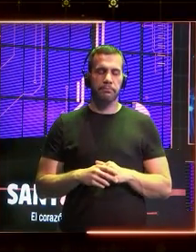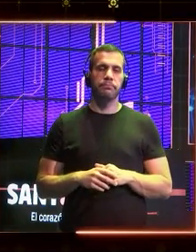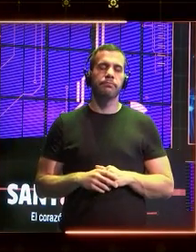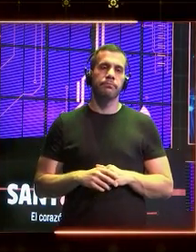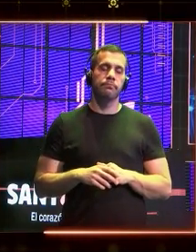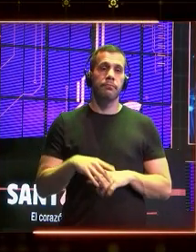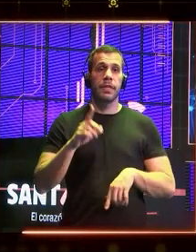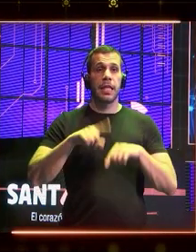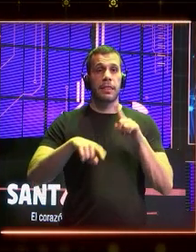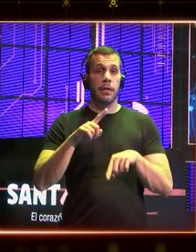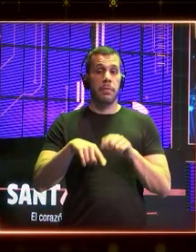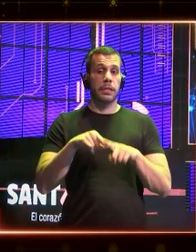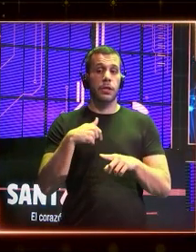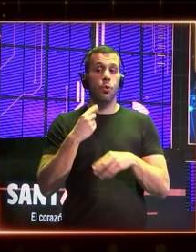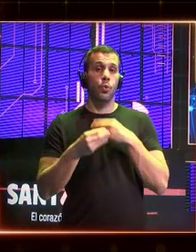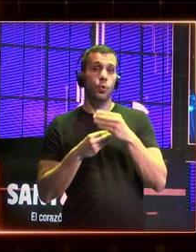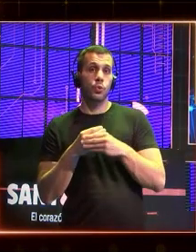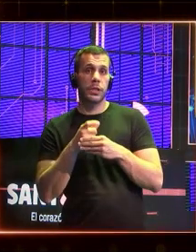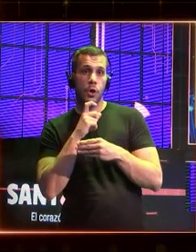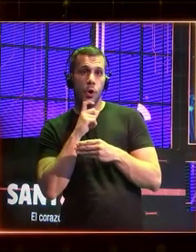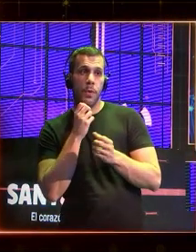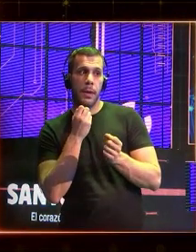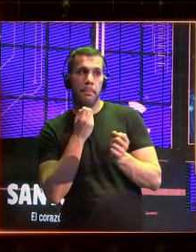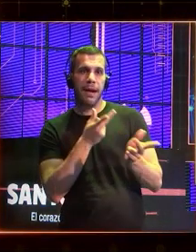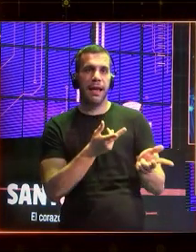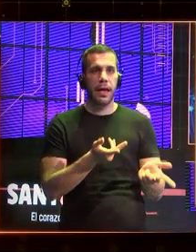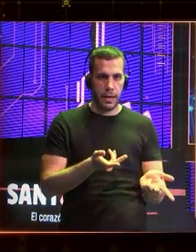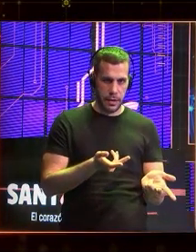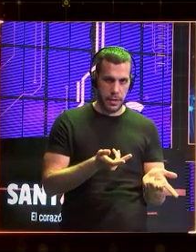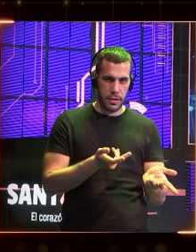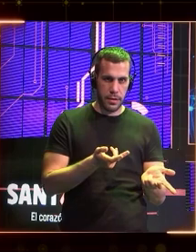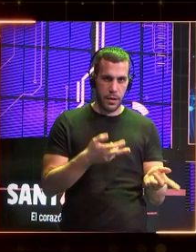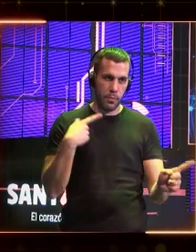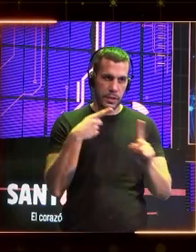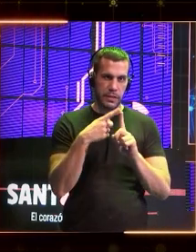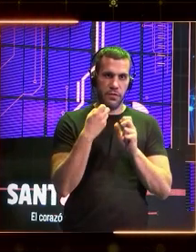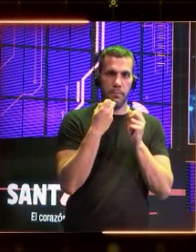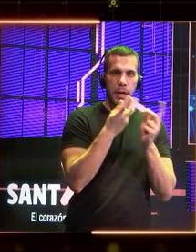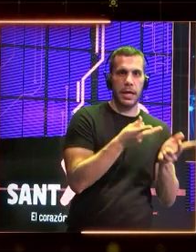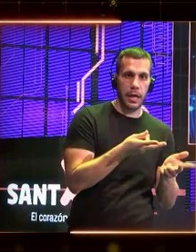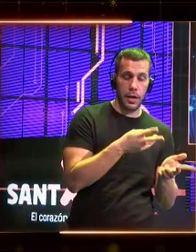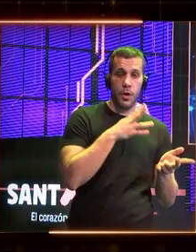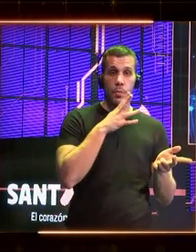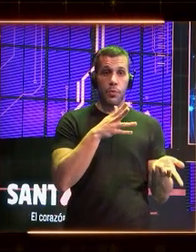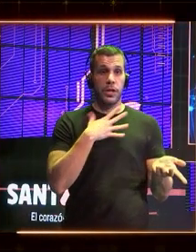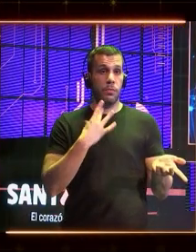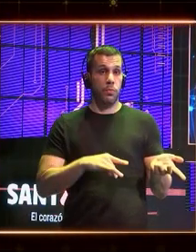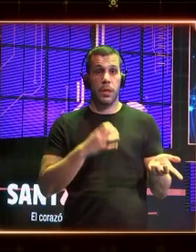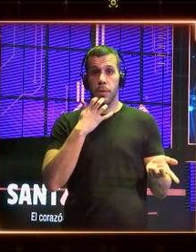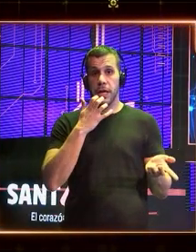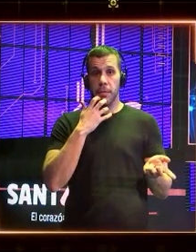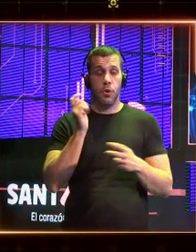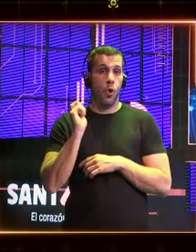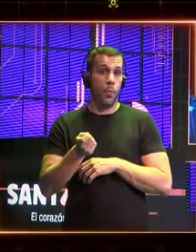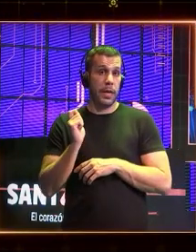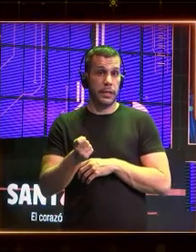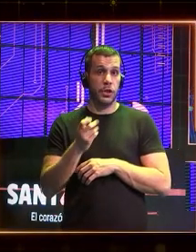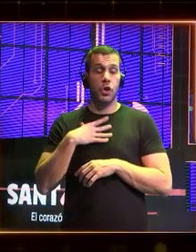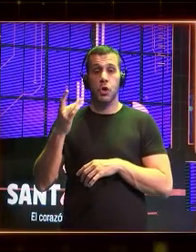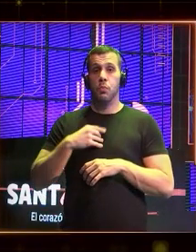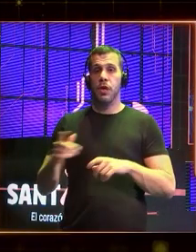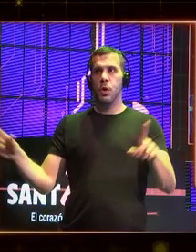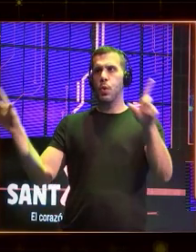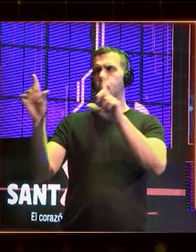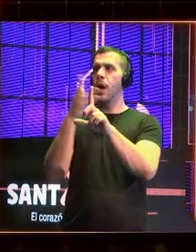depende de quién la use y para qué la use. Porque el mismo martillo puede usarse para clavar un cuadro